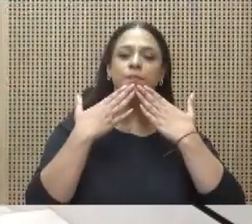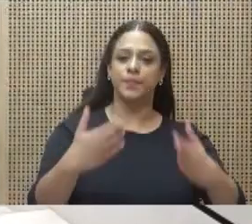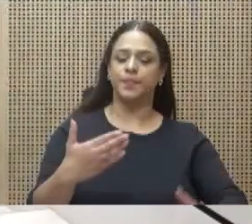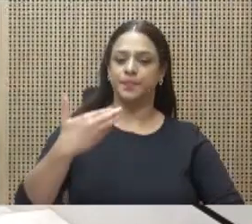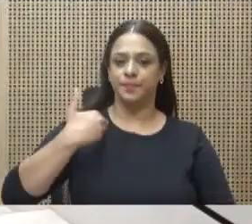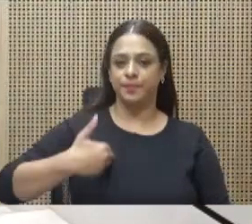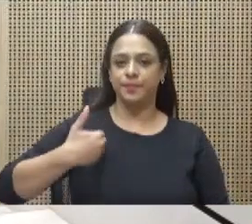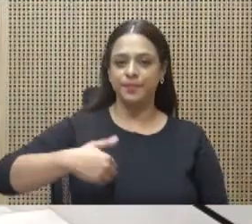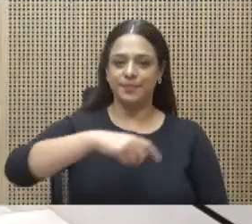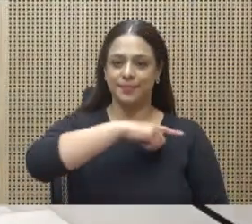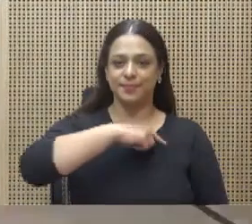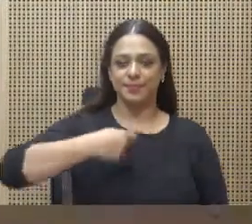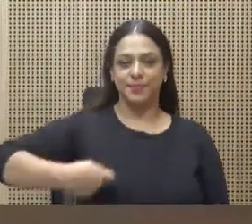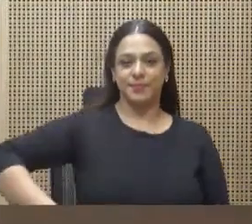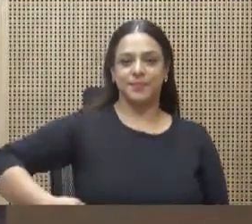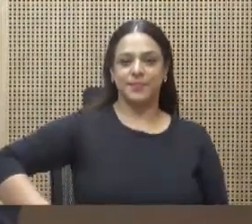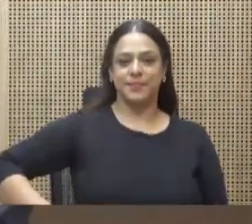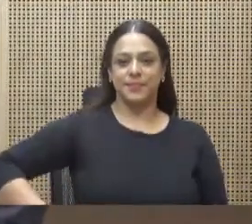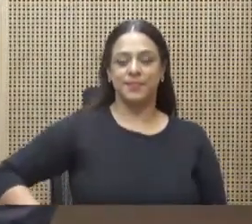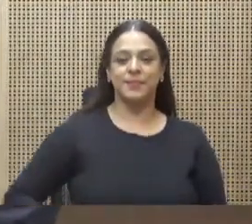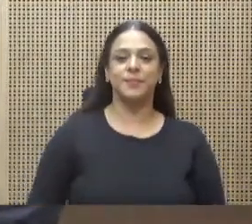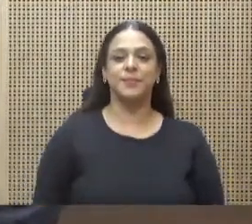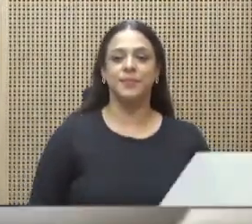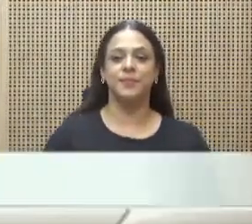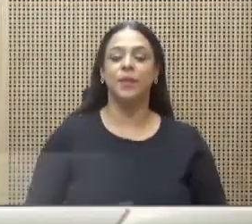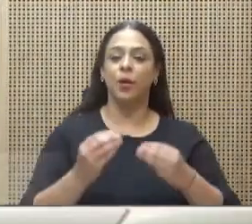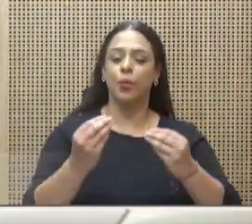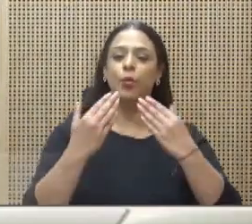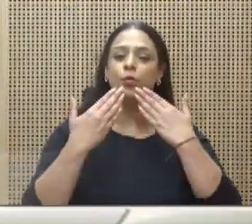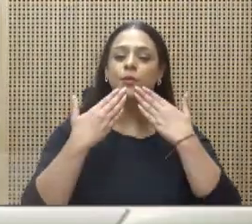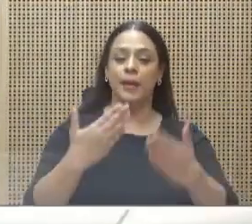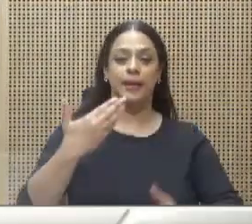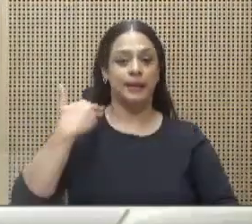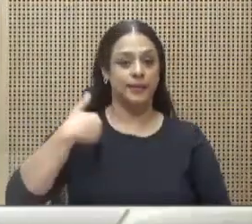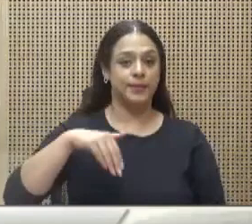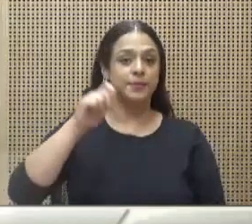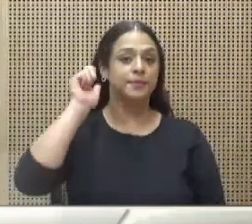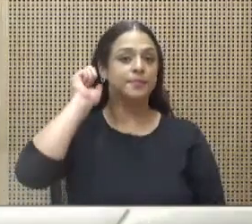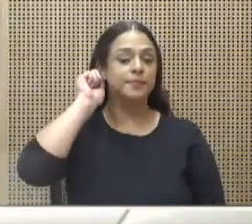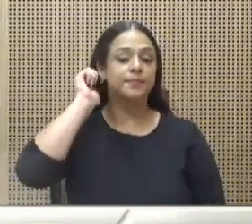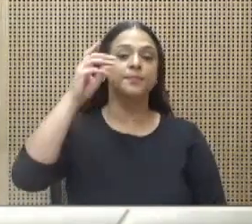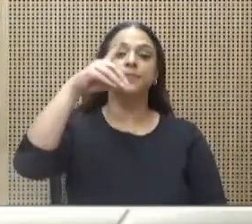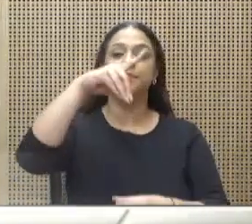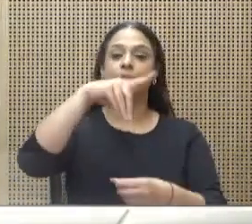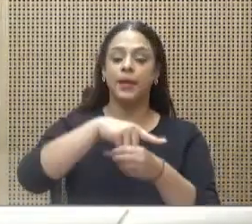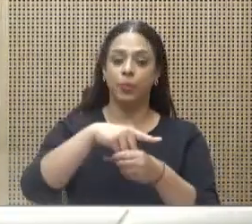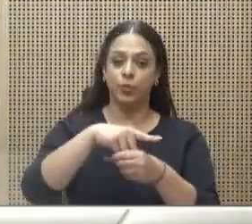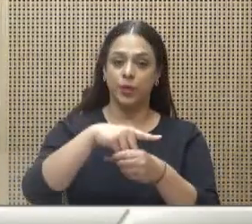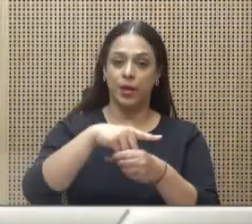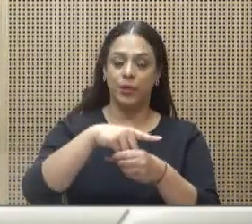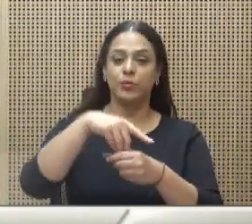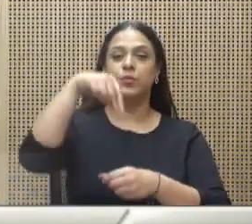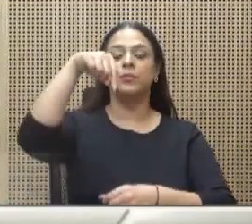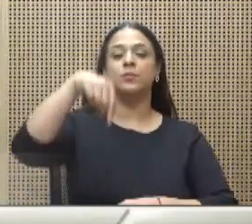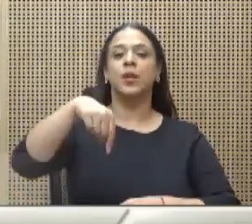Muchas gracias, señores y señoras diputadas, por una jornada cívica ejemplar.